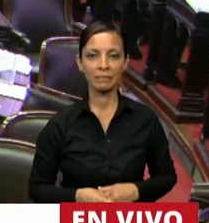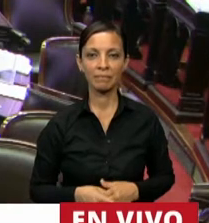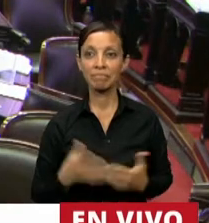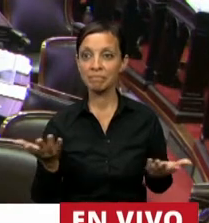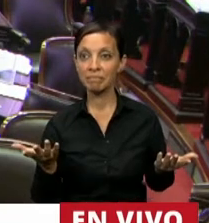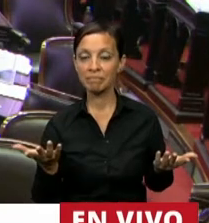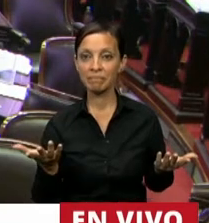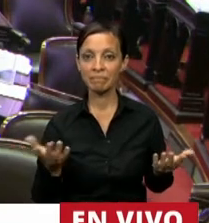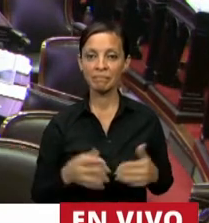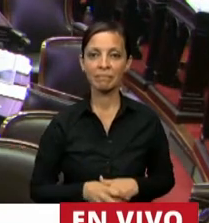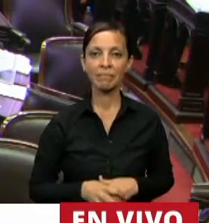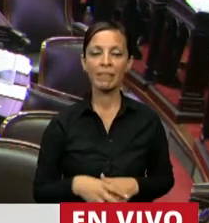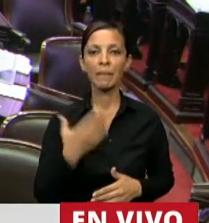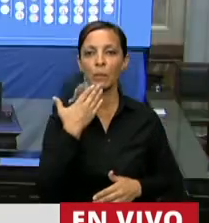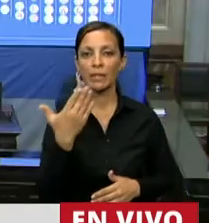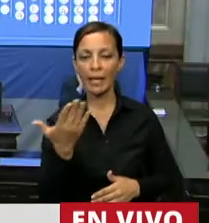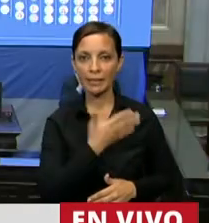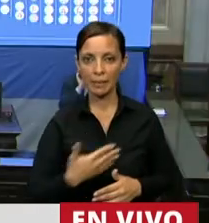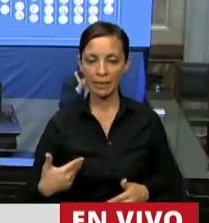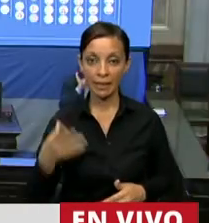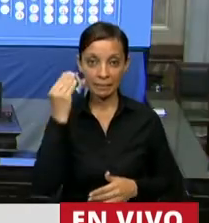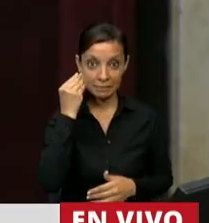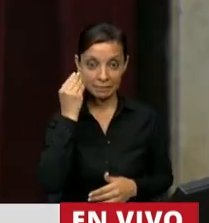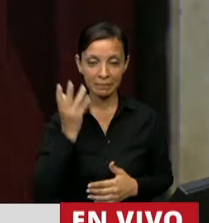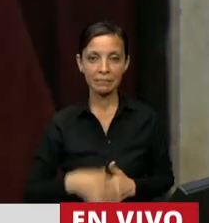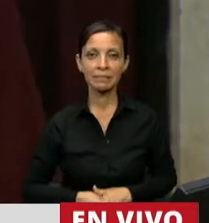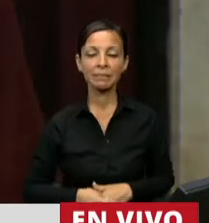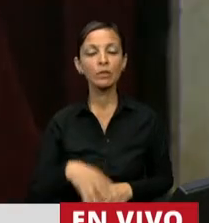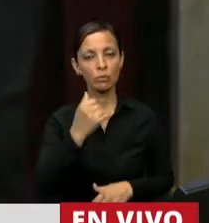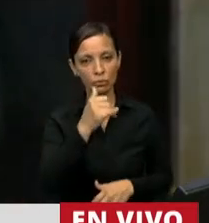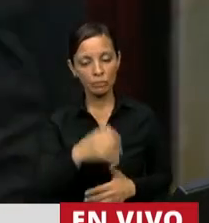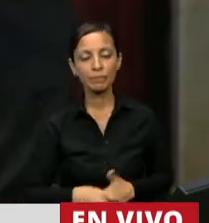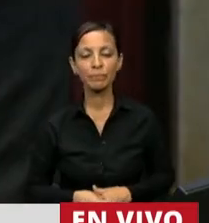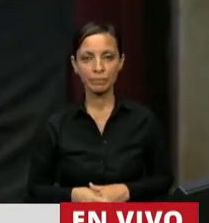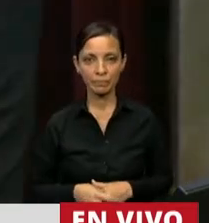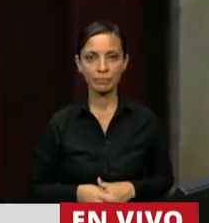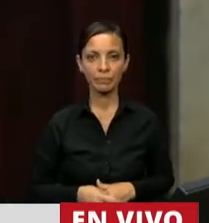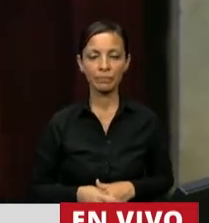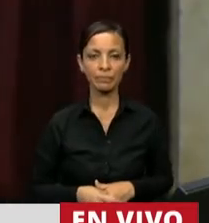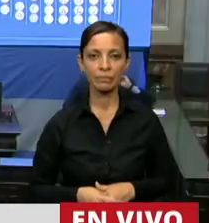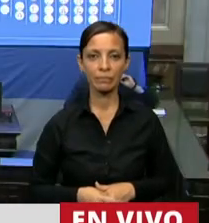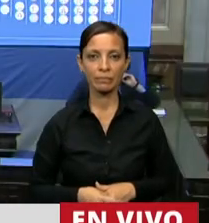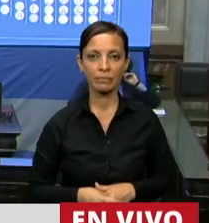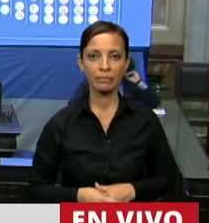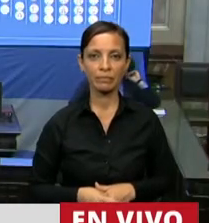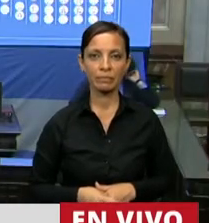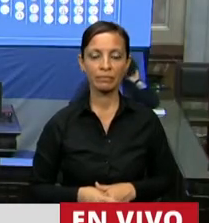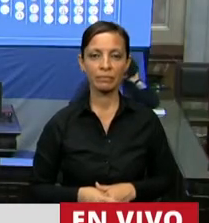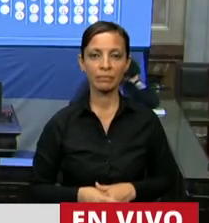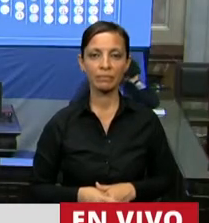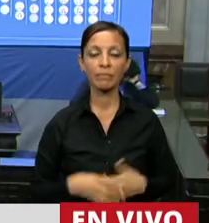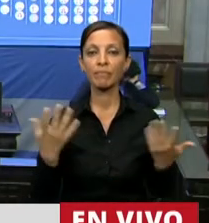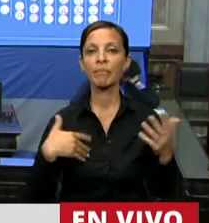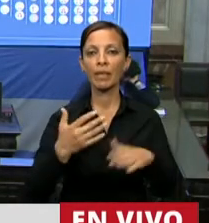Muchas gracias, presidente. ¿Me escucha? Sí, sí, la escucha. ¿Presidente? Sí, sí, se escucha. Bueno,